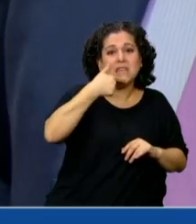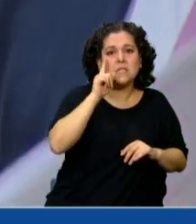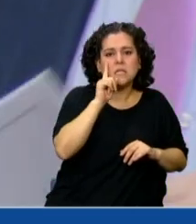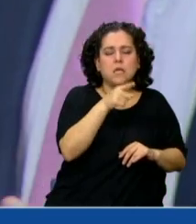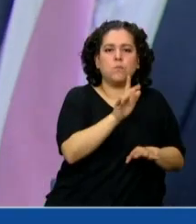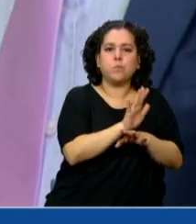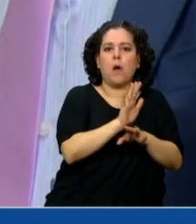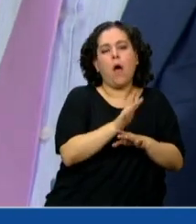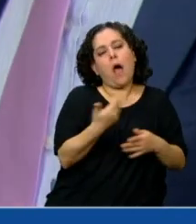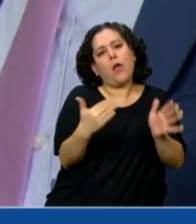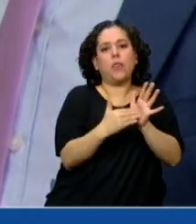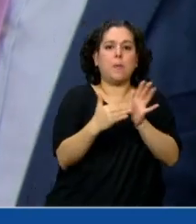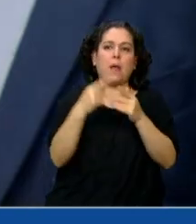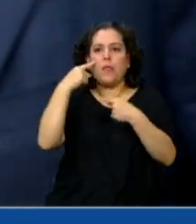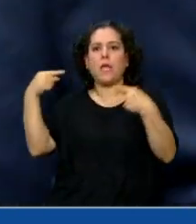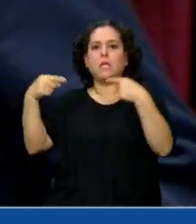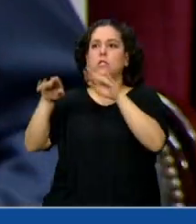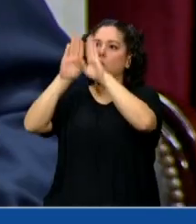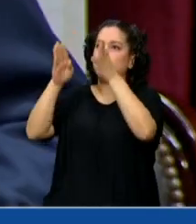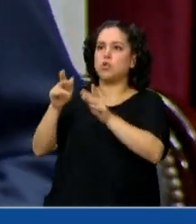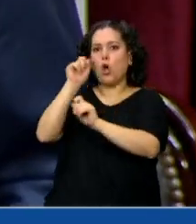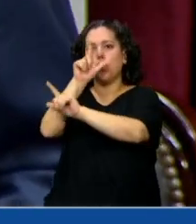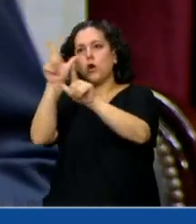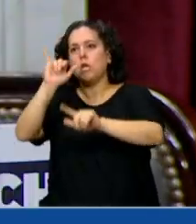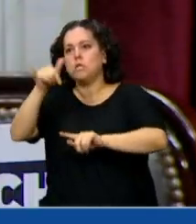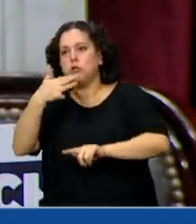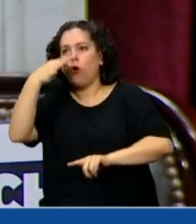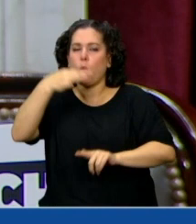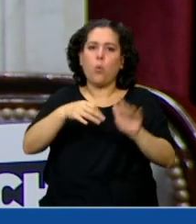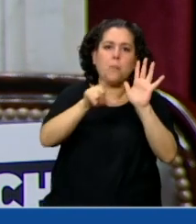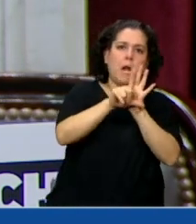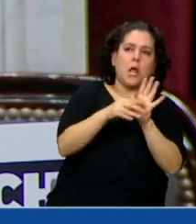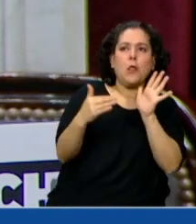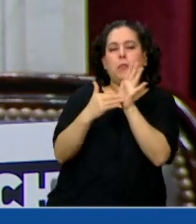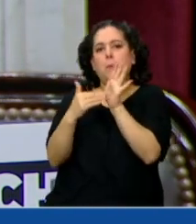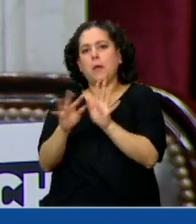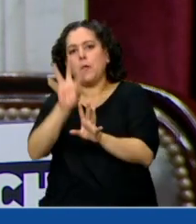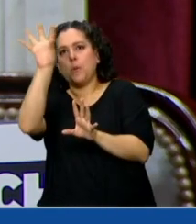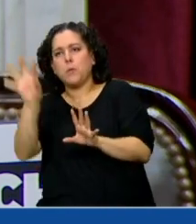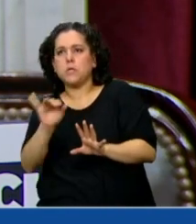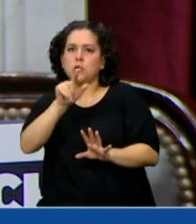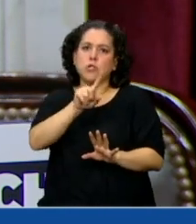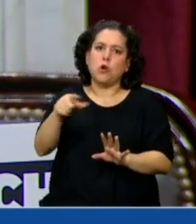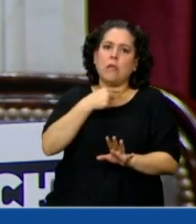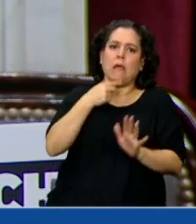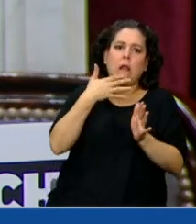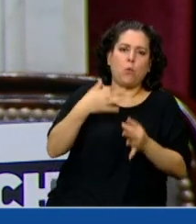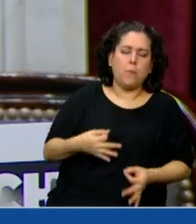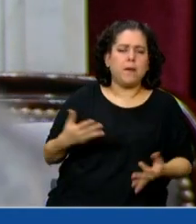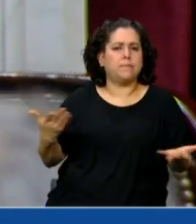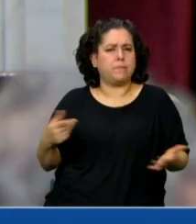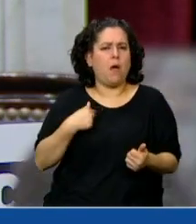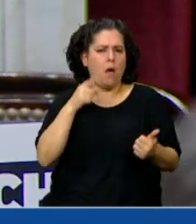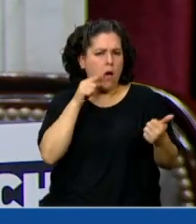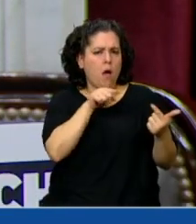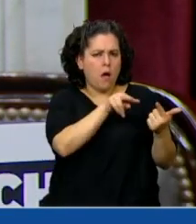del ideario institucional su aplicación o no, o de las provincias si quieren o no aplicarla. Y entonces ahí vamos viendo que